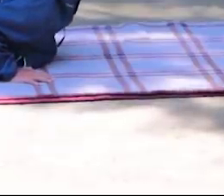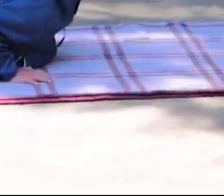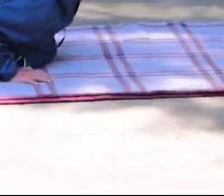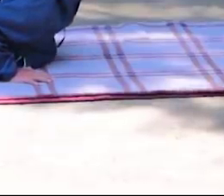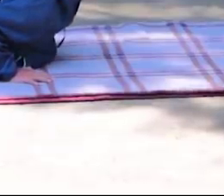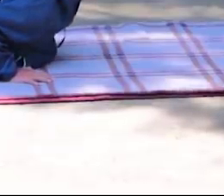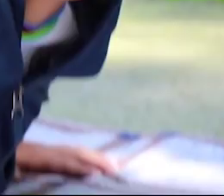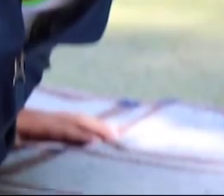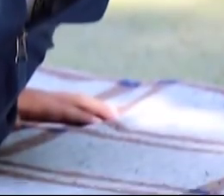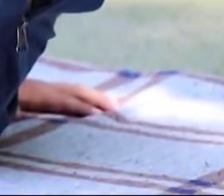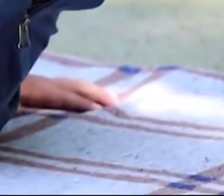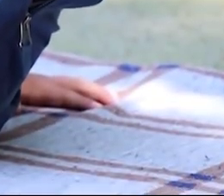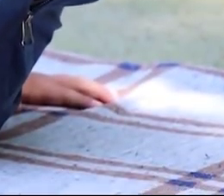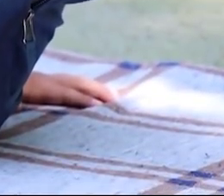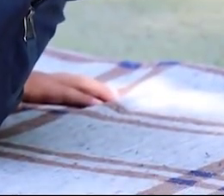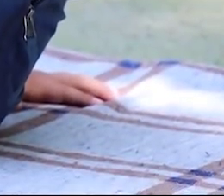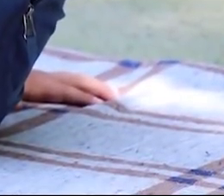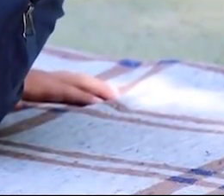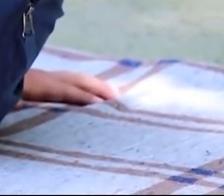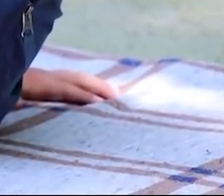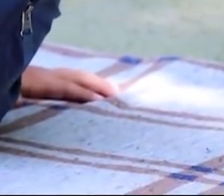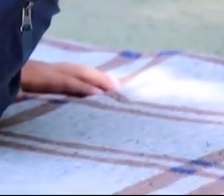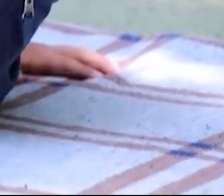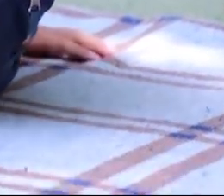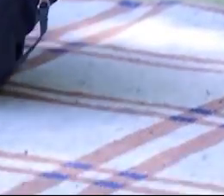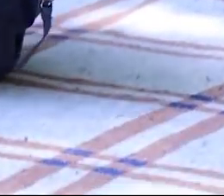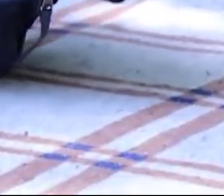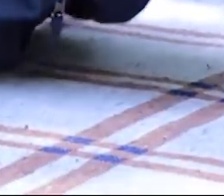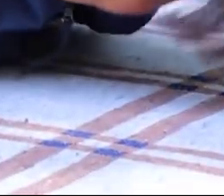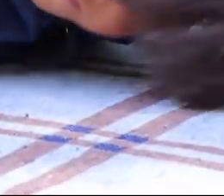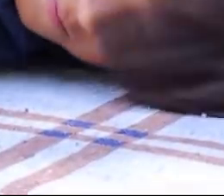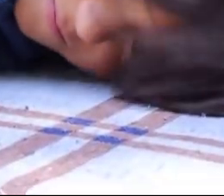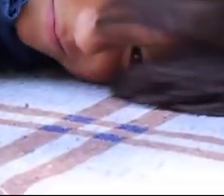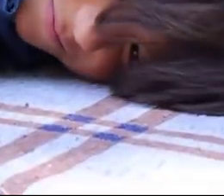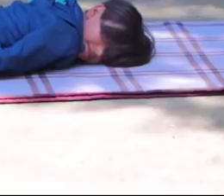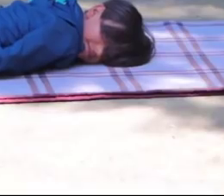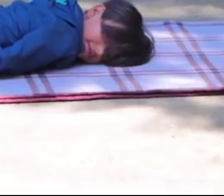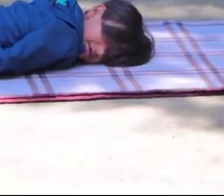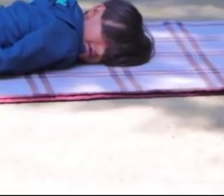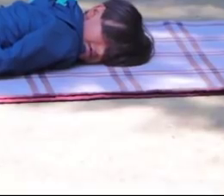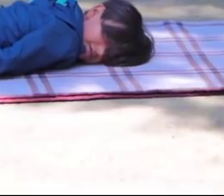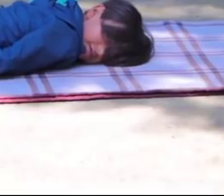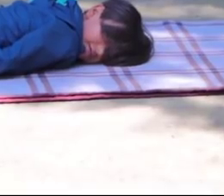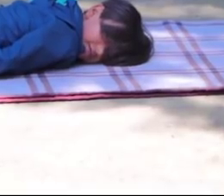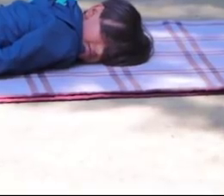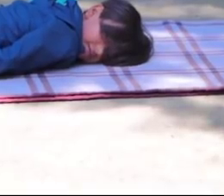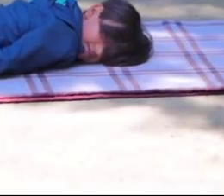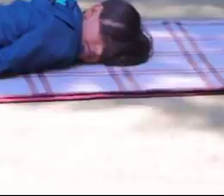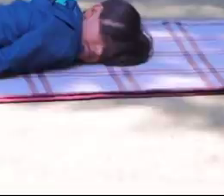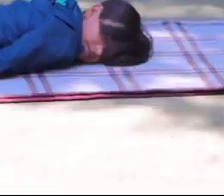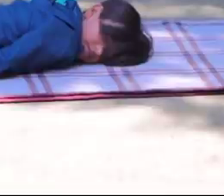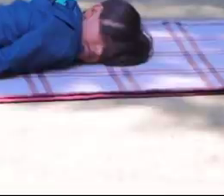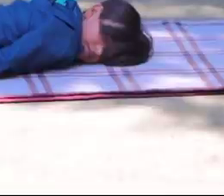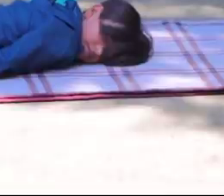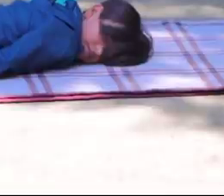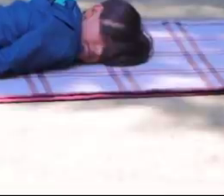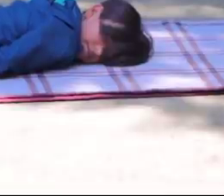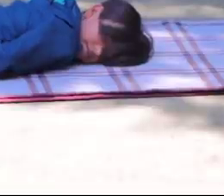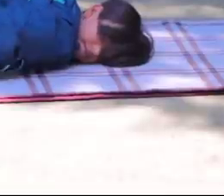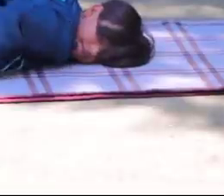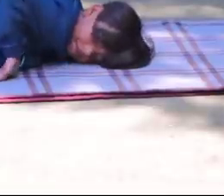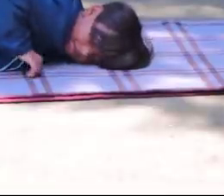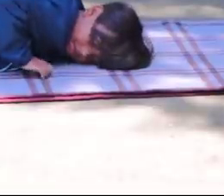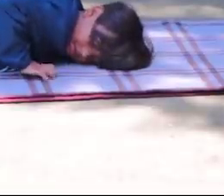Seguimos respirando. Nos acostamos totalmente para relajarnos. Bien. Respira. Nos preparamos